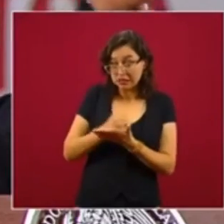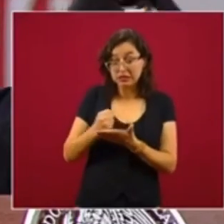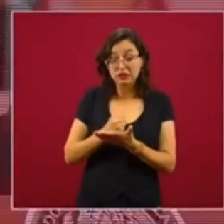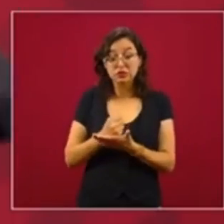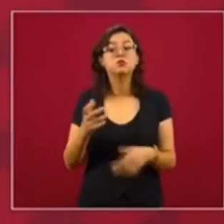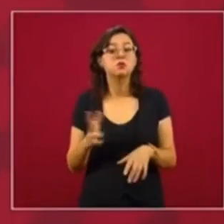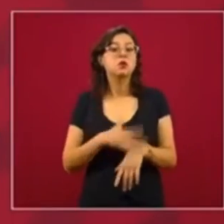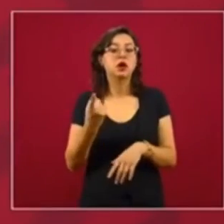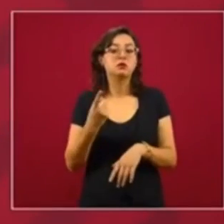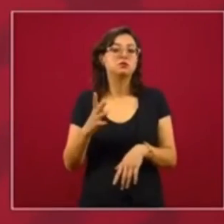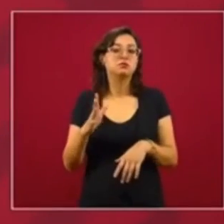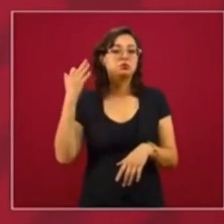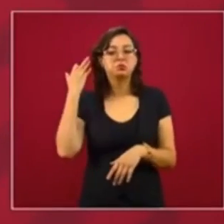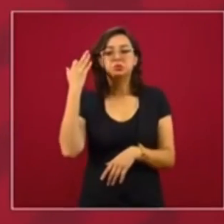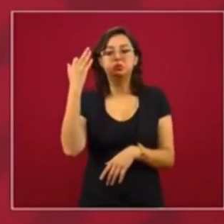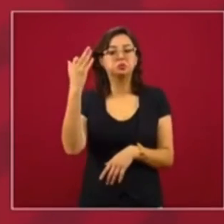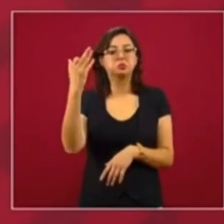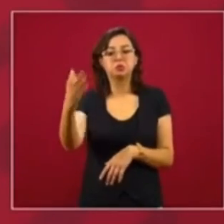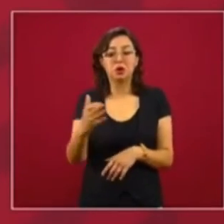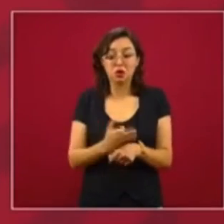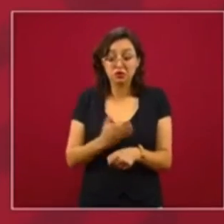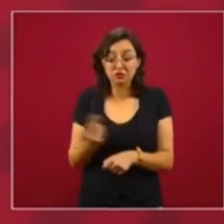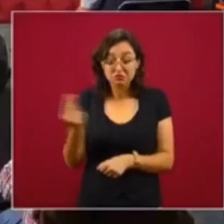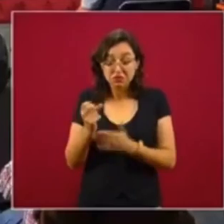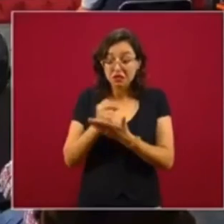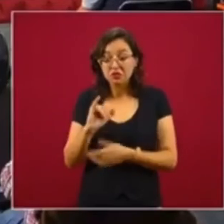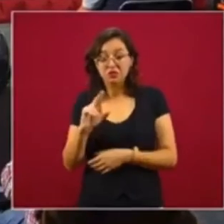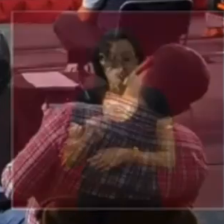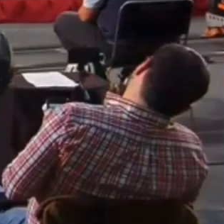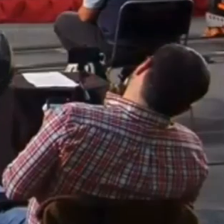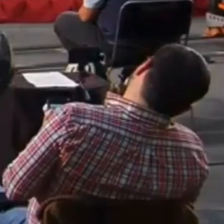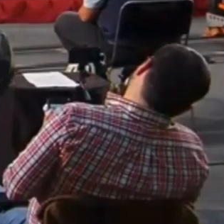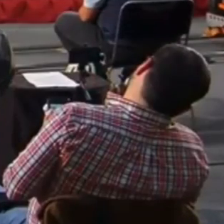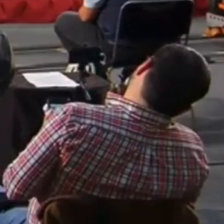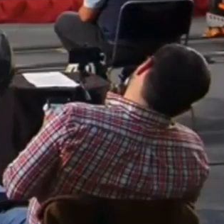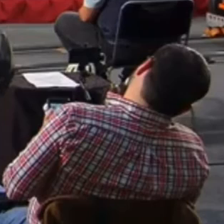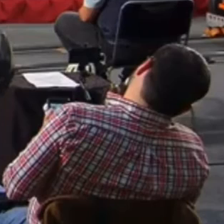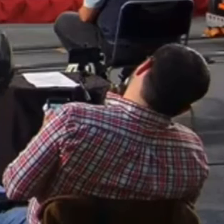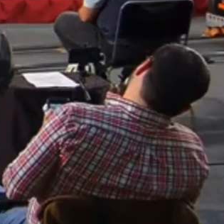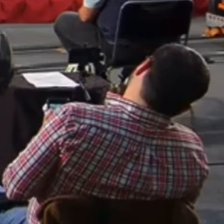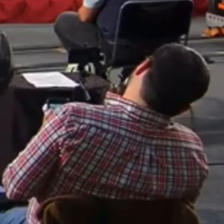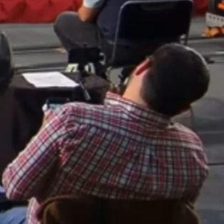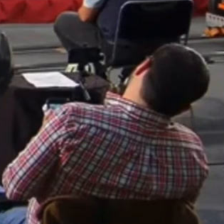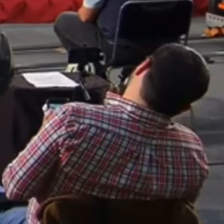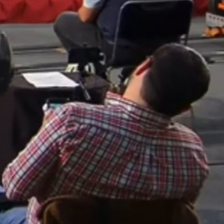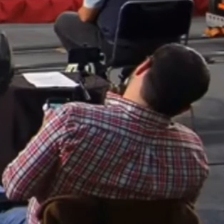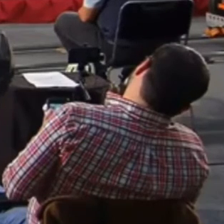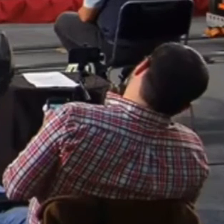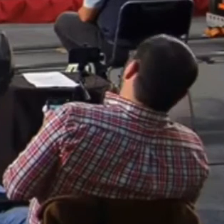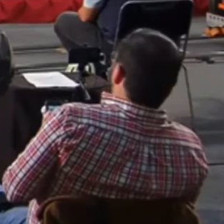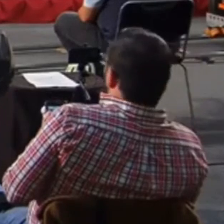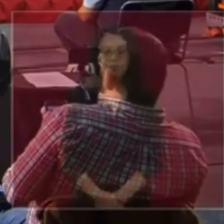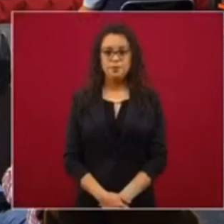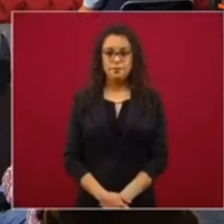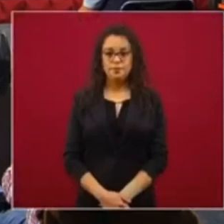como ya pasó el tiempo, recibir el crédito. Bueno, de esos seis millones, la mayoría